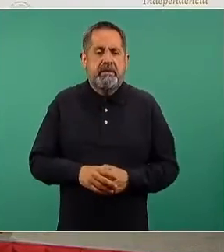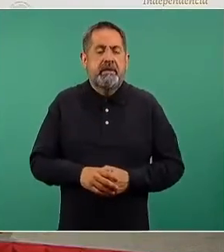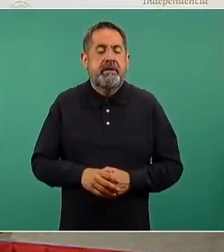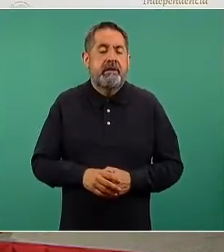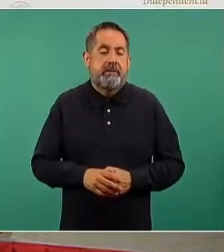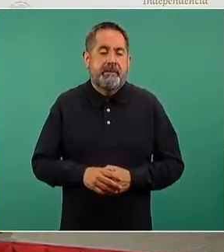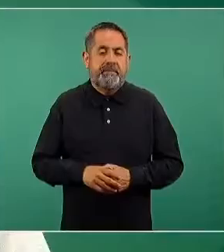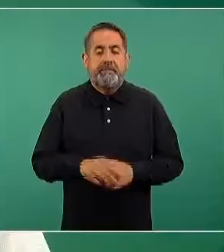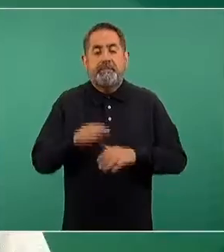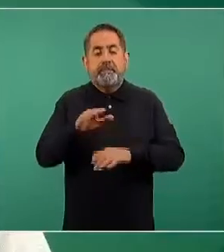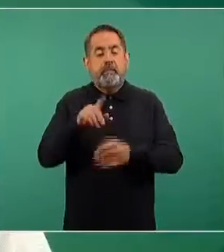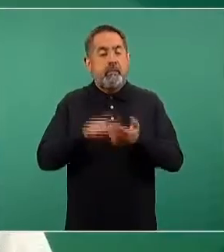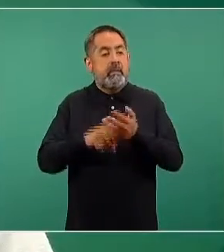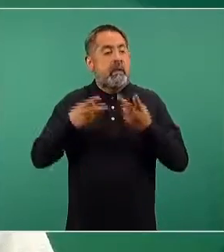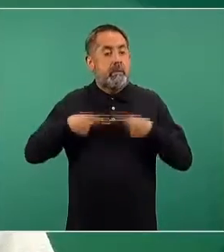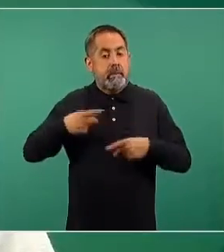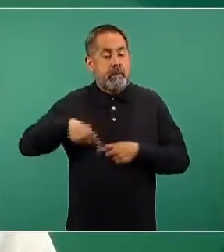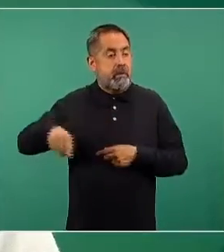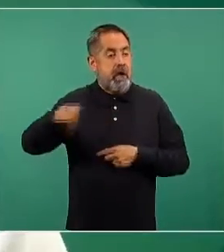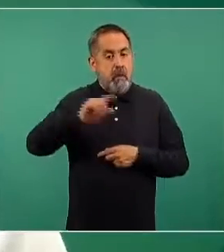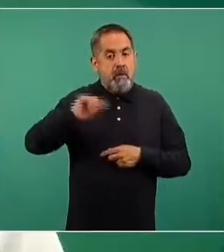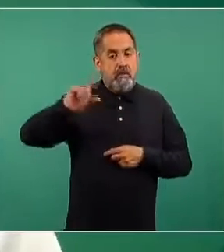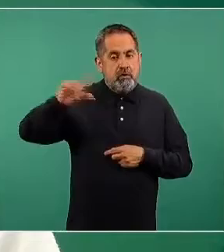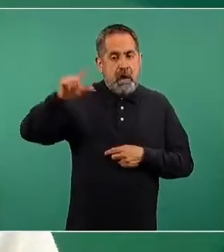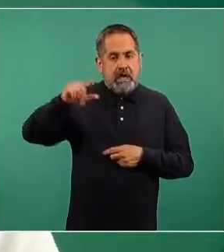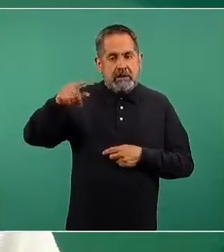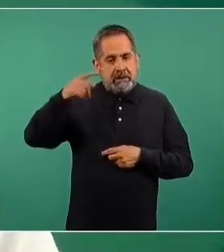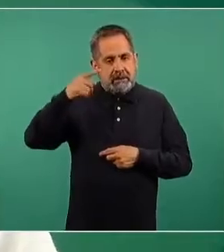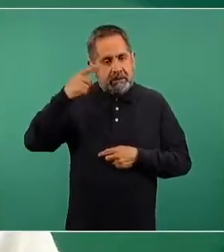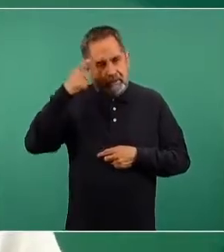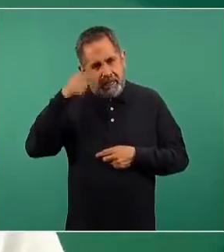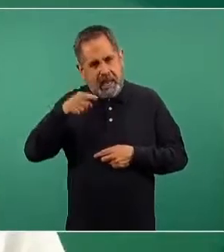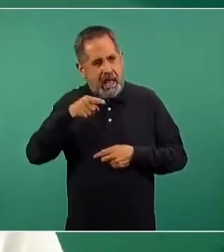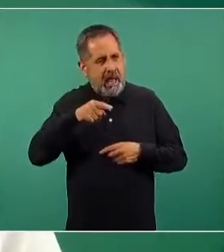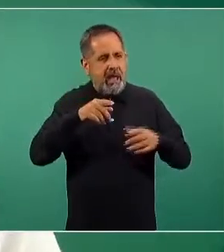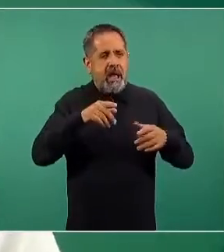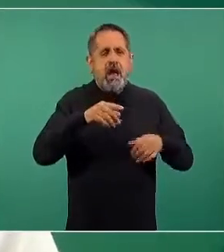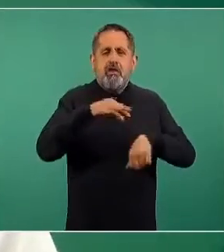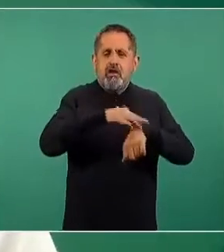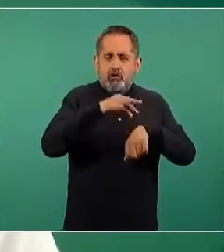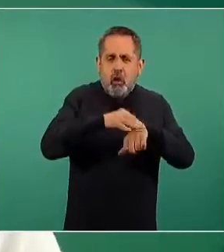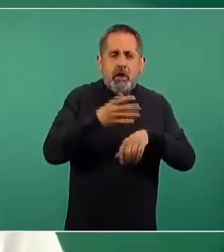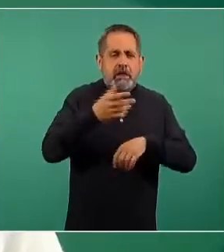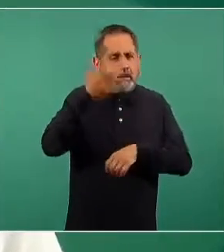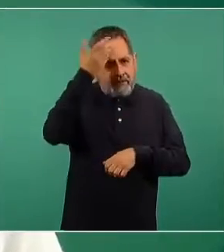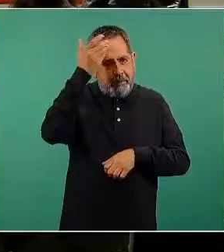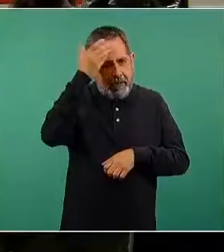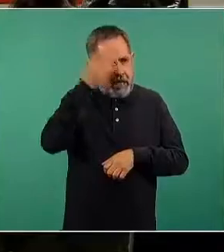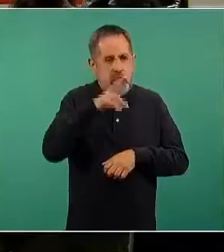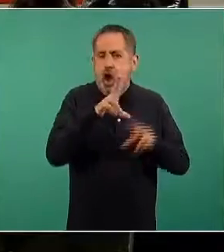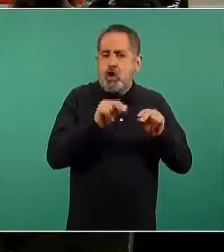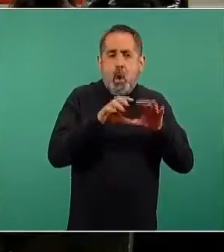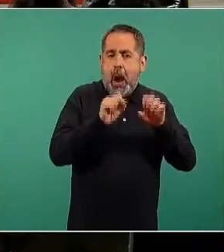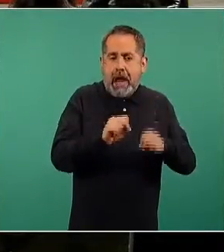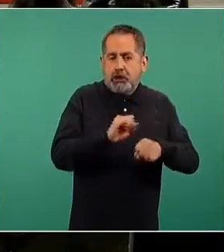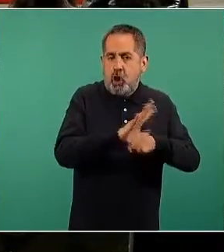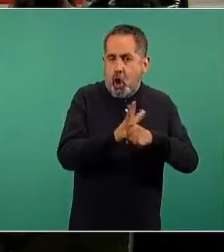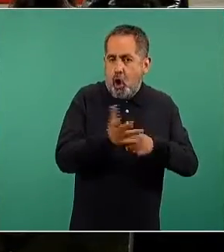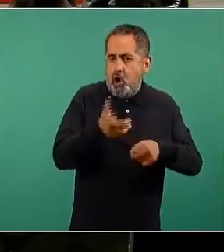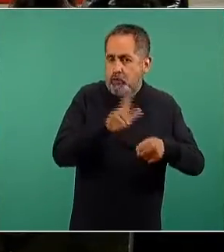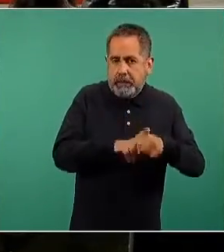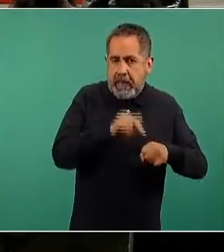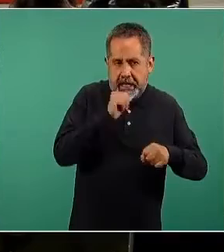Respecto a las personas profesionales de la salud que no están en la primera línea o en la segunda línea, hemos